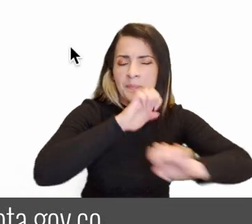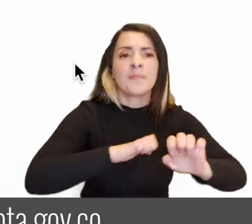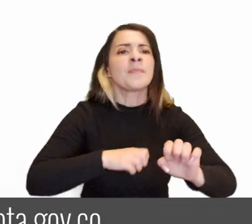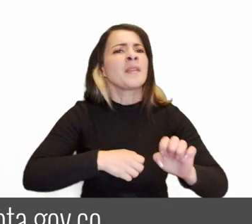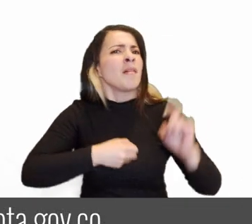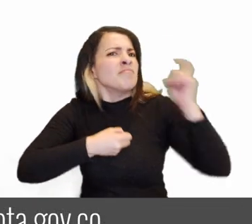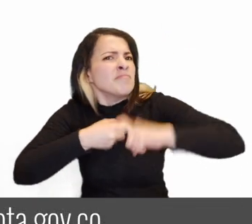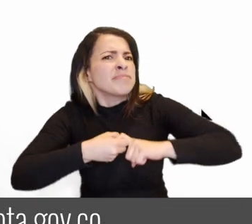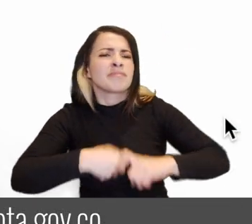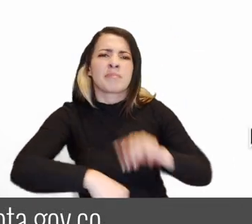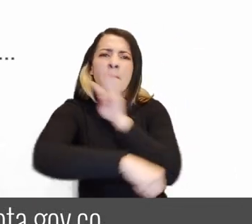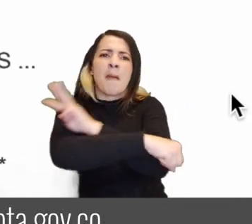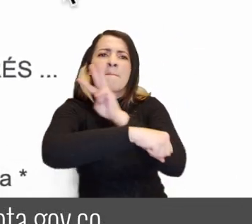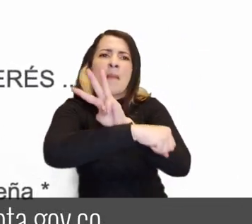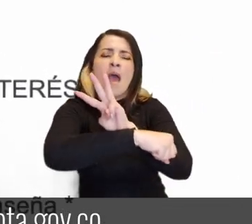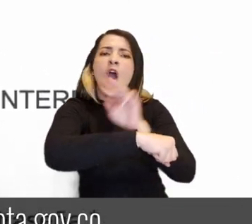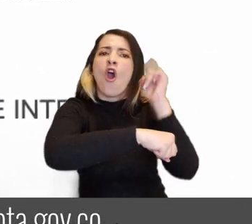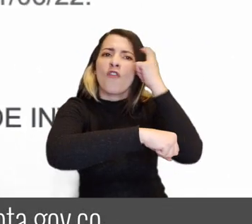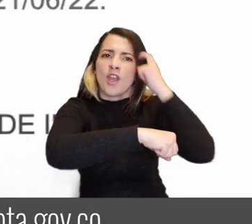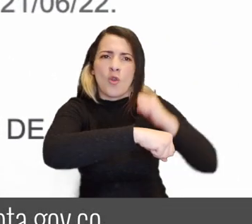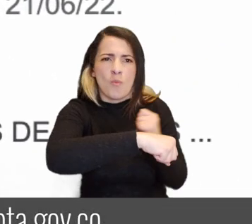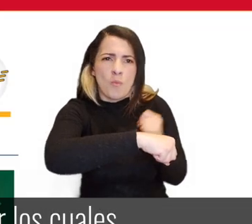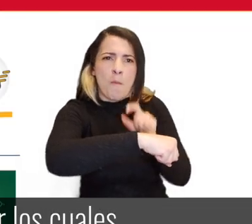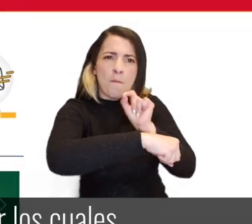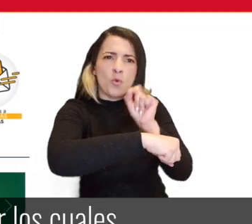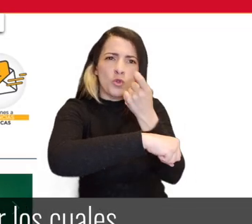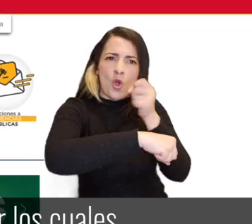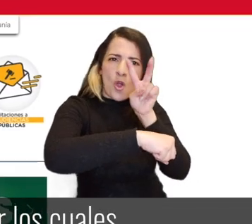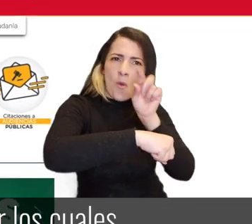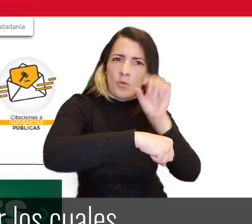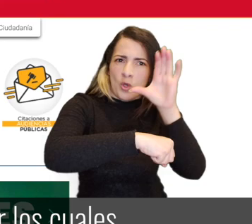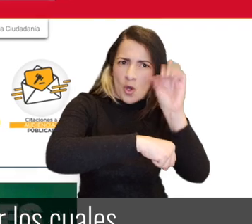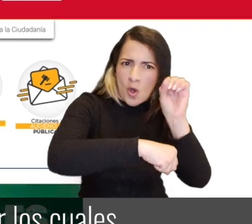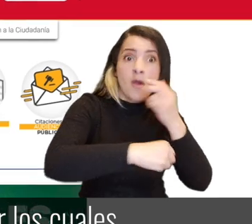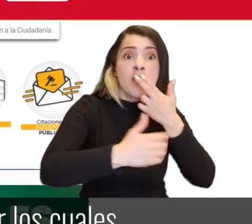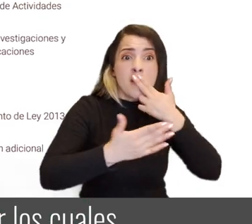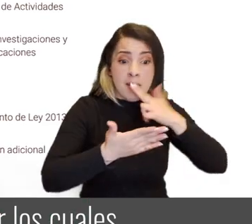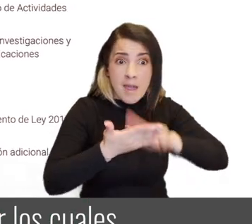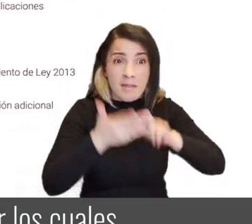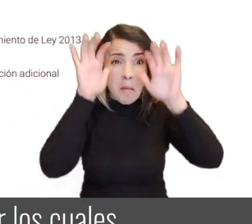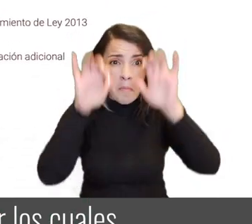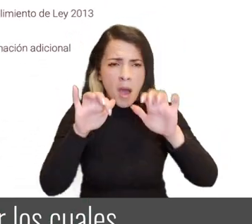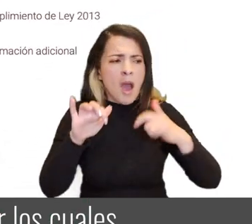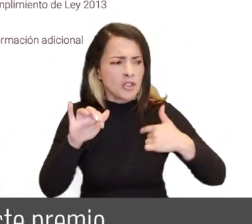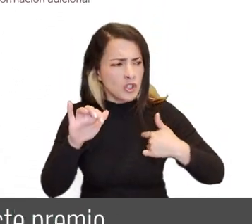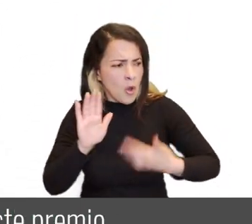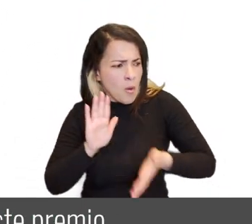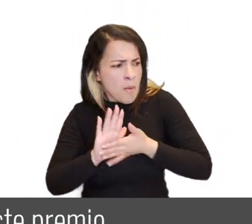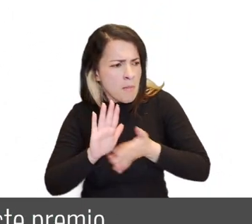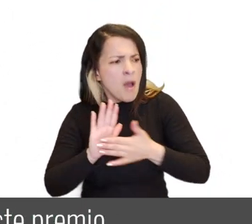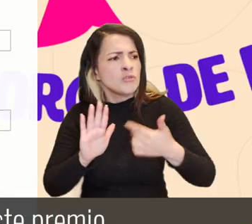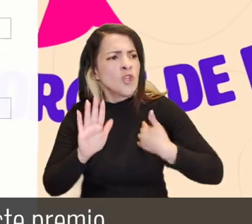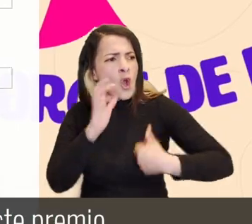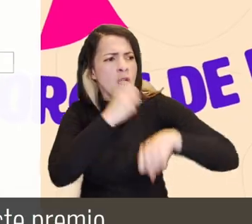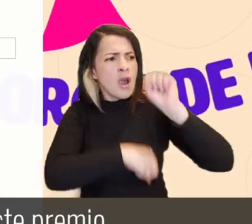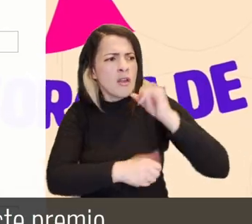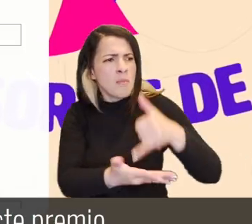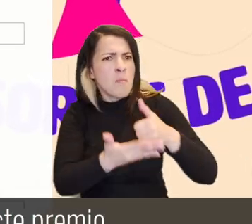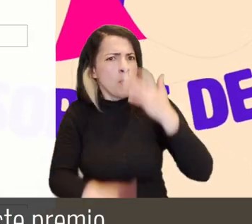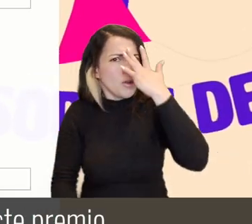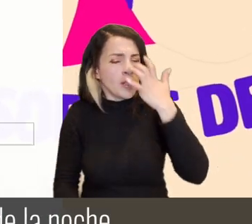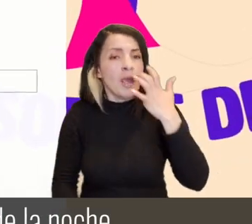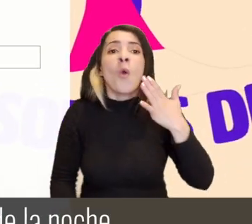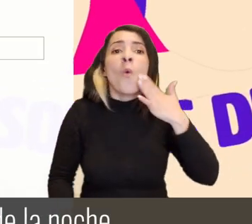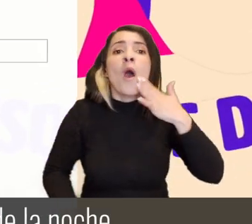ingresar a www.gobiernobogotá.gov.co y escribir una carta donde menciones los motivos por los cuales crees que debe ser mencionado a